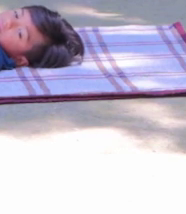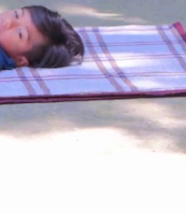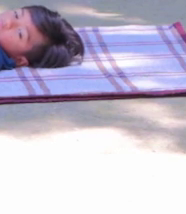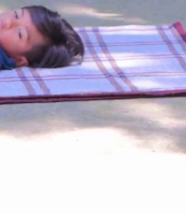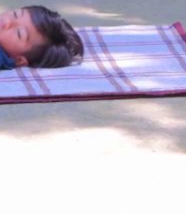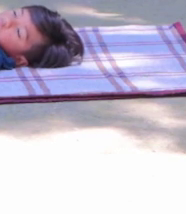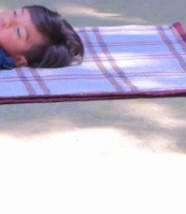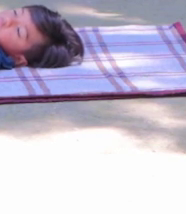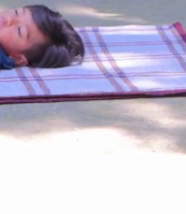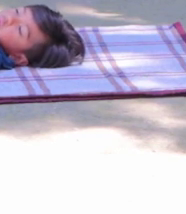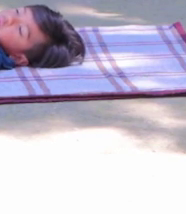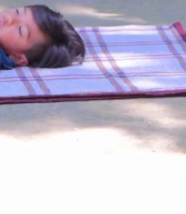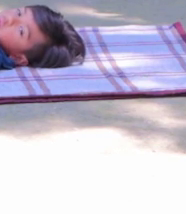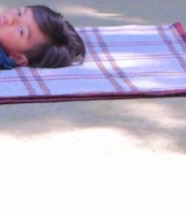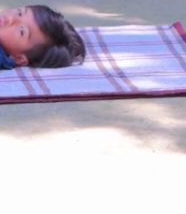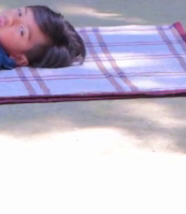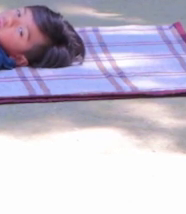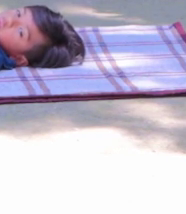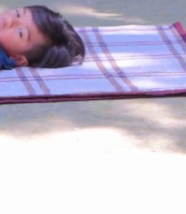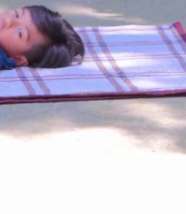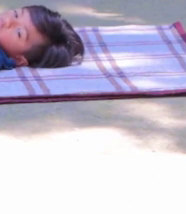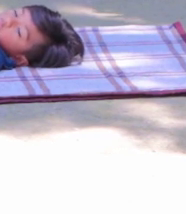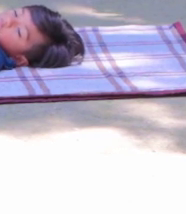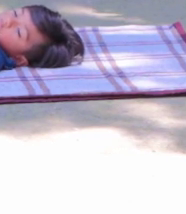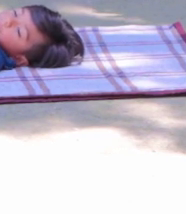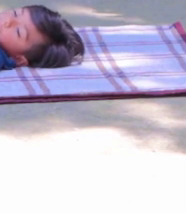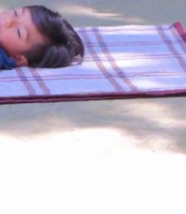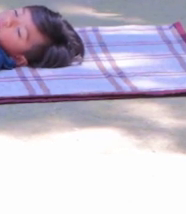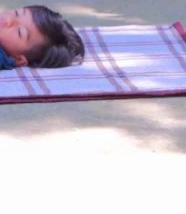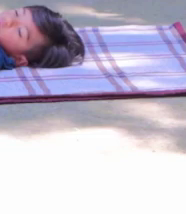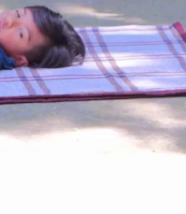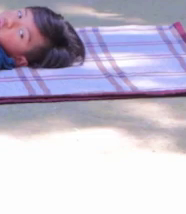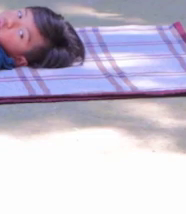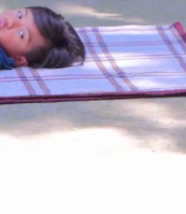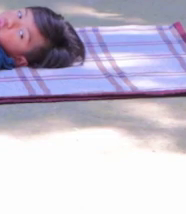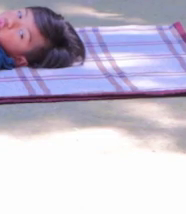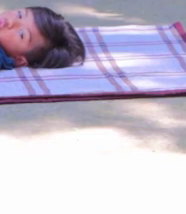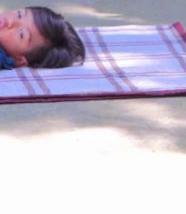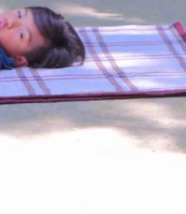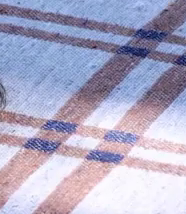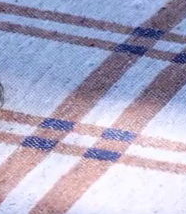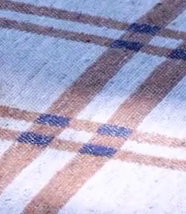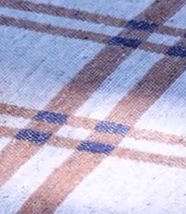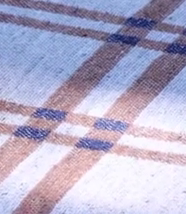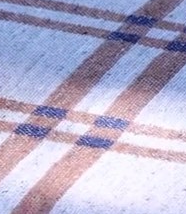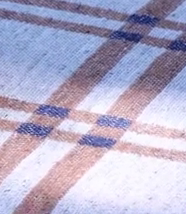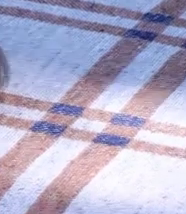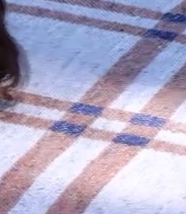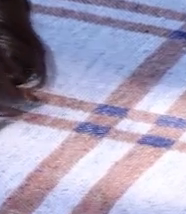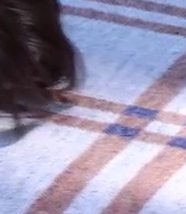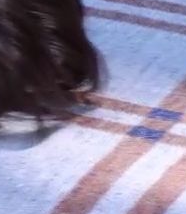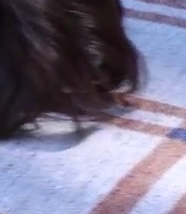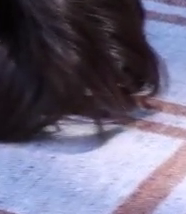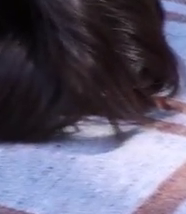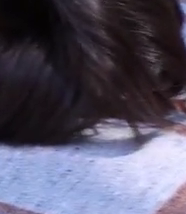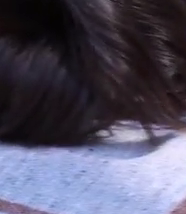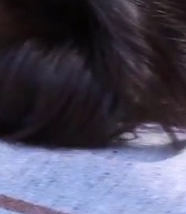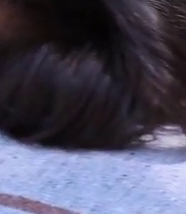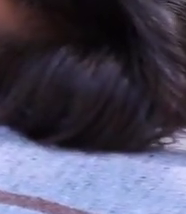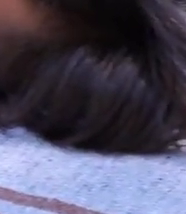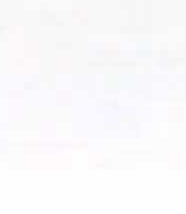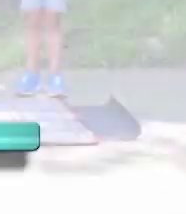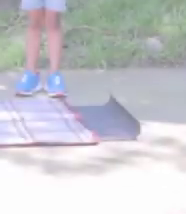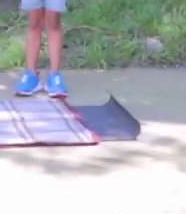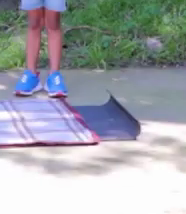Respiramos. Bajamos. Pies juntos. Elevación de cadera. Bajamos. Una vez más. Alto.